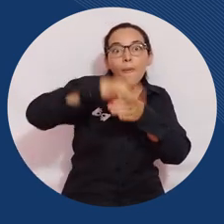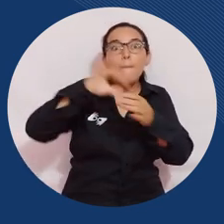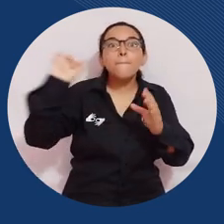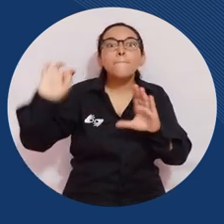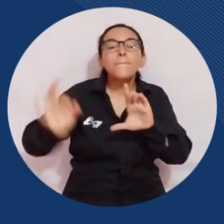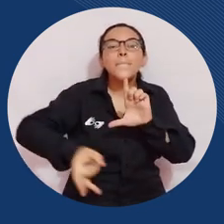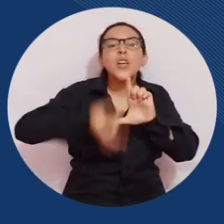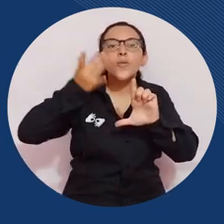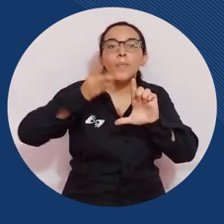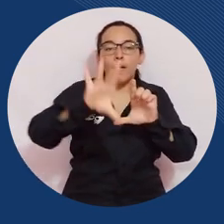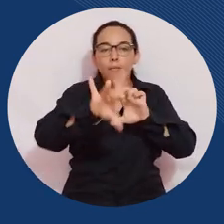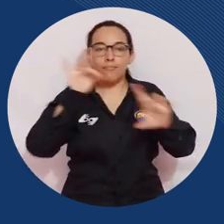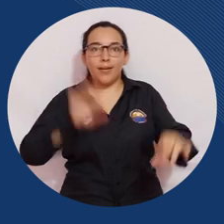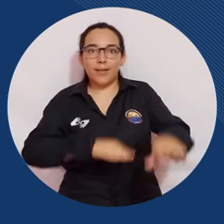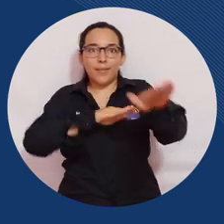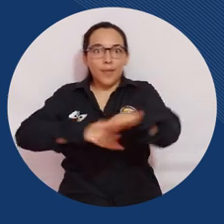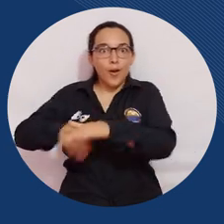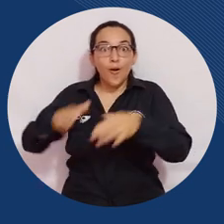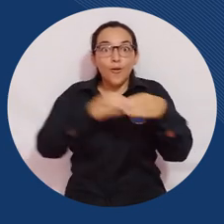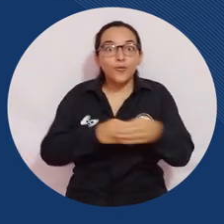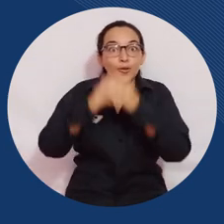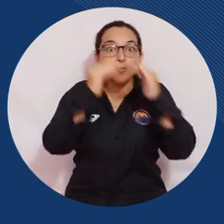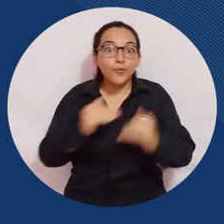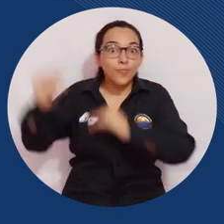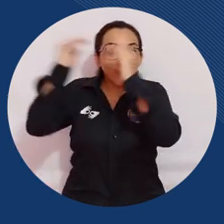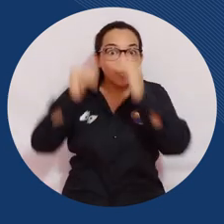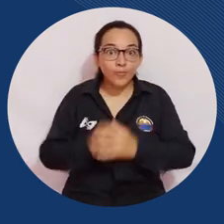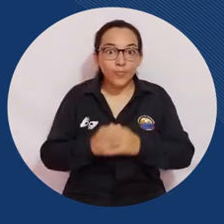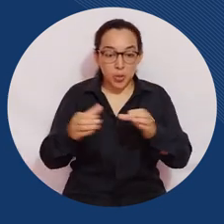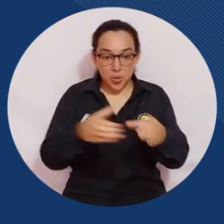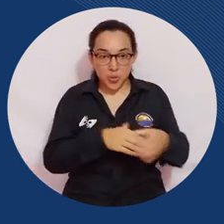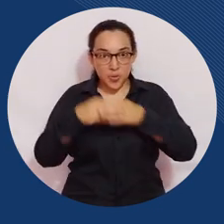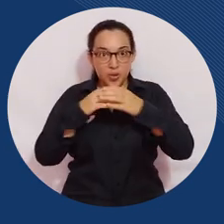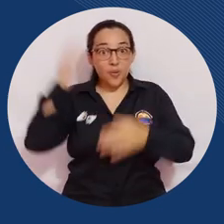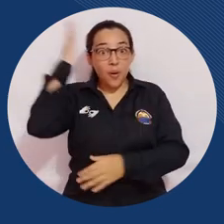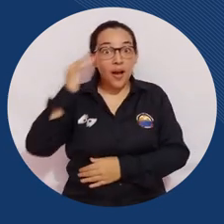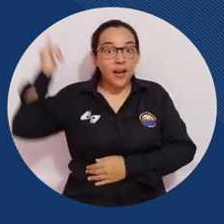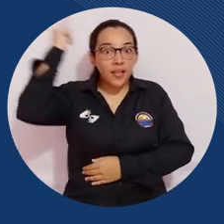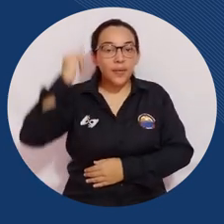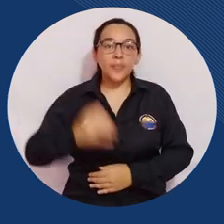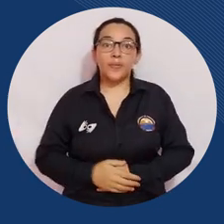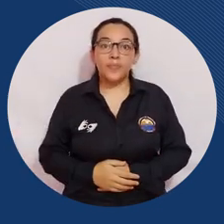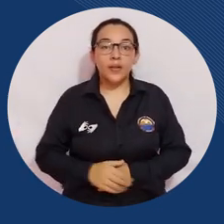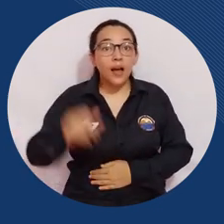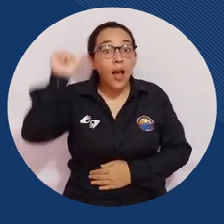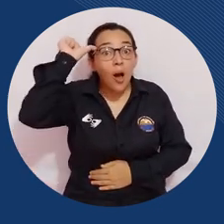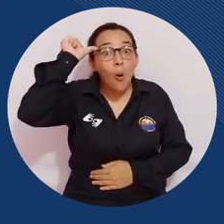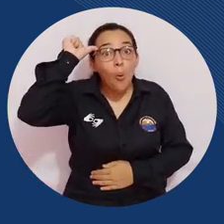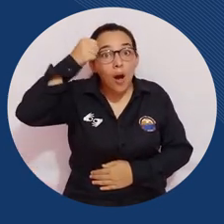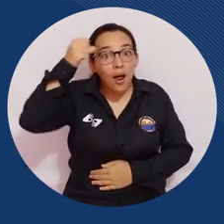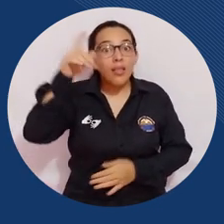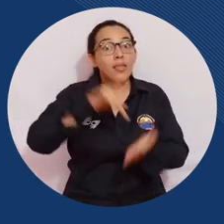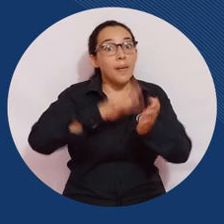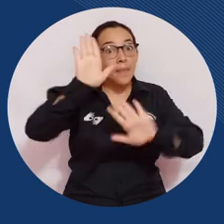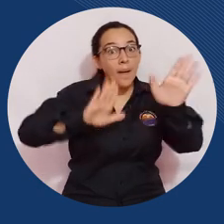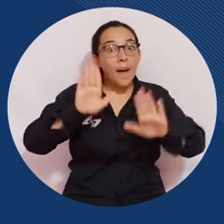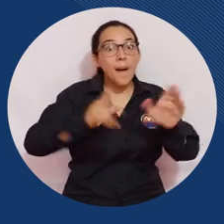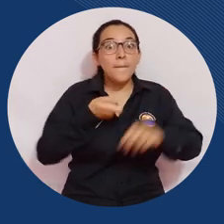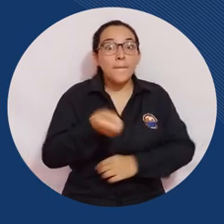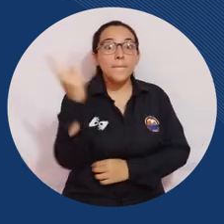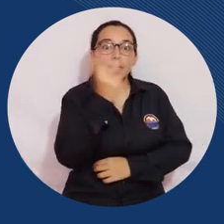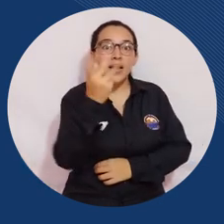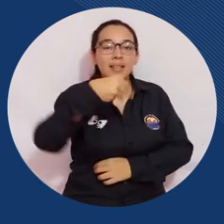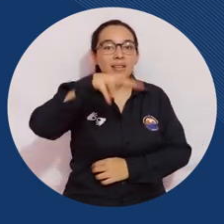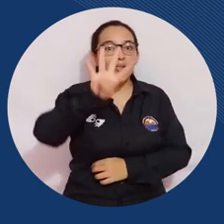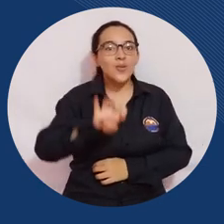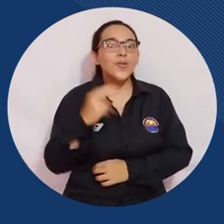votación virtual para la elección de representantes ante el Consejo Superior y Consejo Académico. Recuerda, participa este